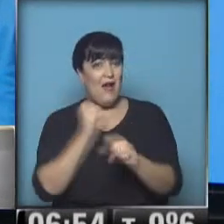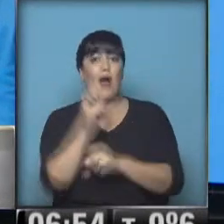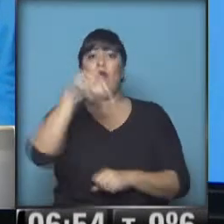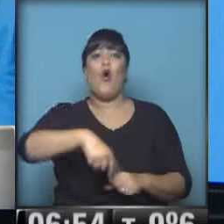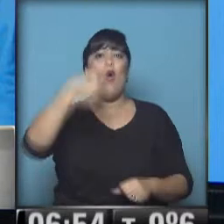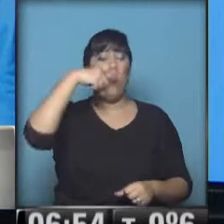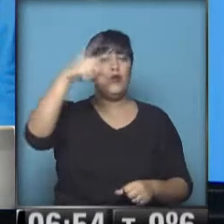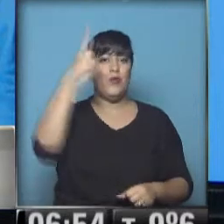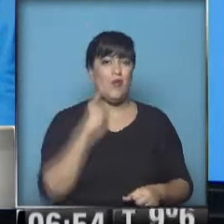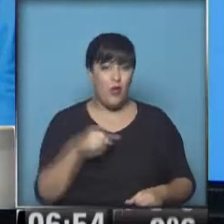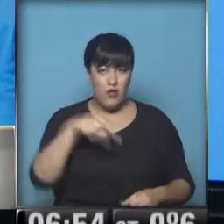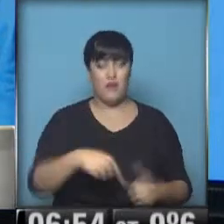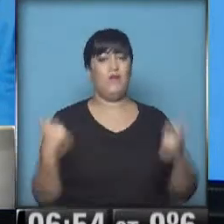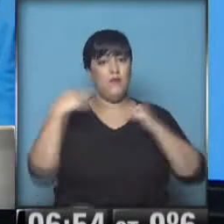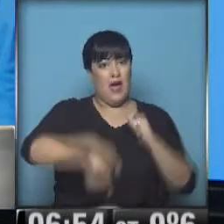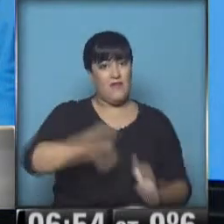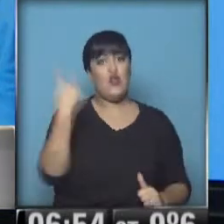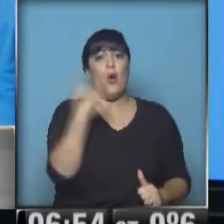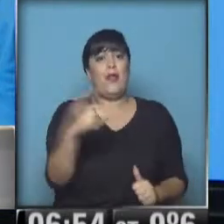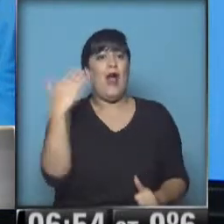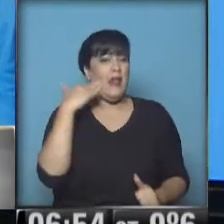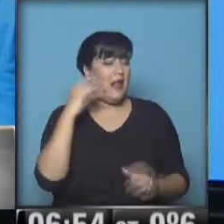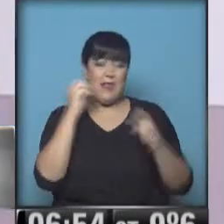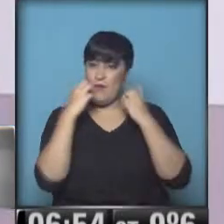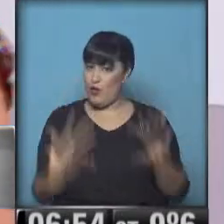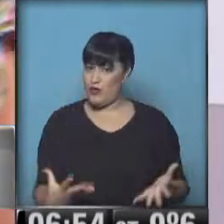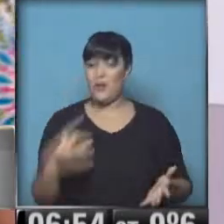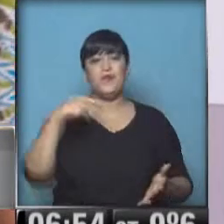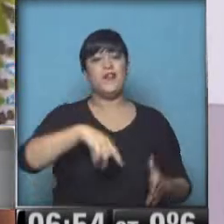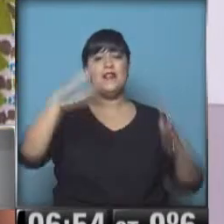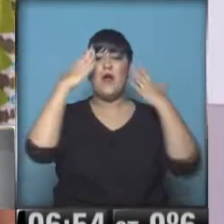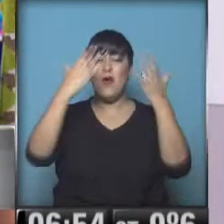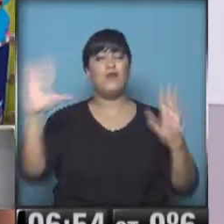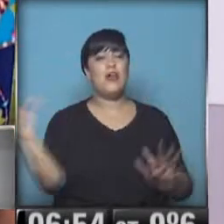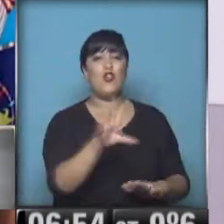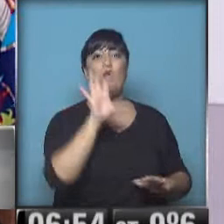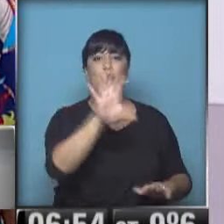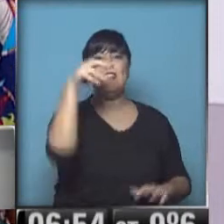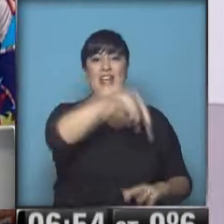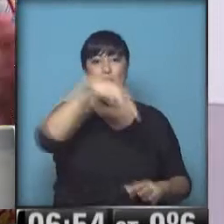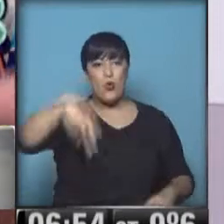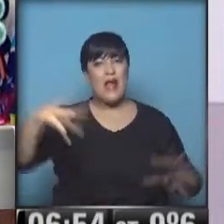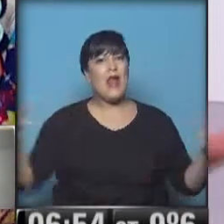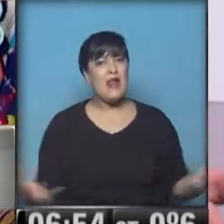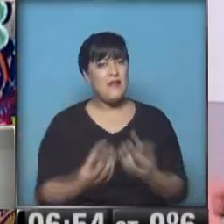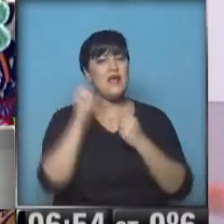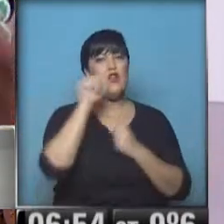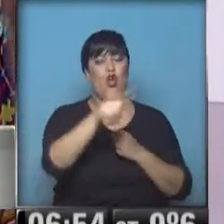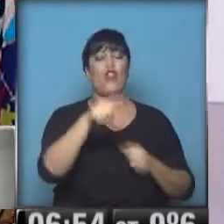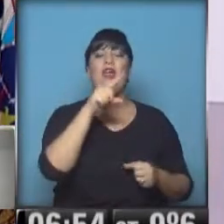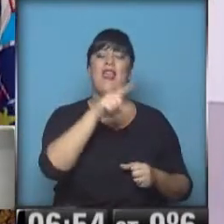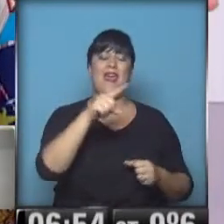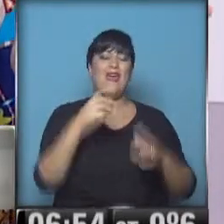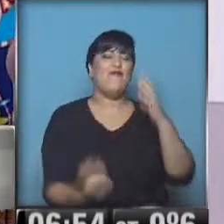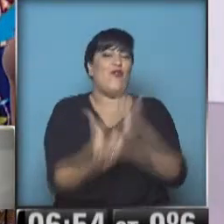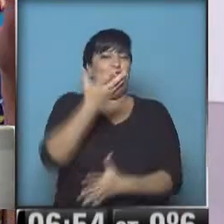está lindo, salimos con abrigo, pero la tarde va a estar preciosa, Silvia. Y saludemos a todo Neuquén porque hoy es un aniversario de la fundación de la ciudad de Neuquén.